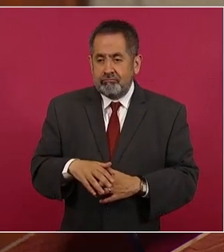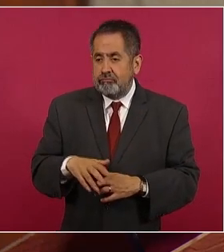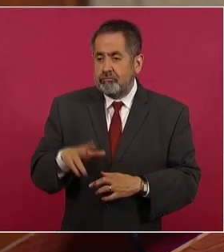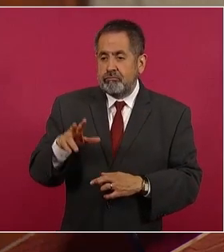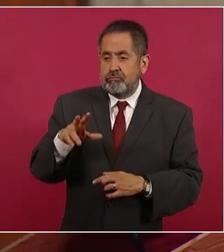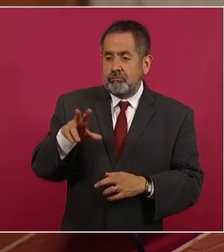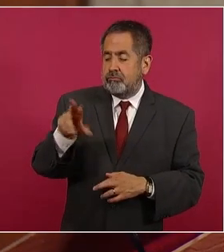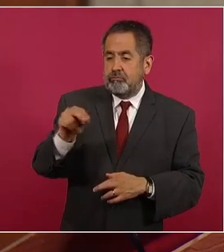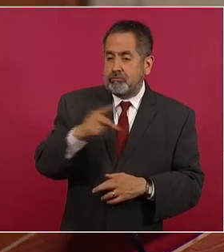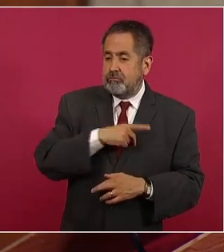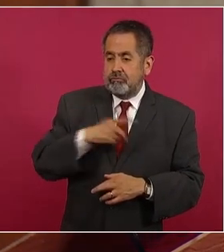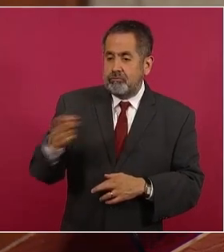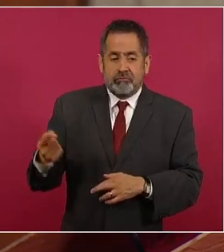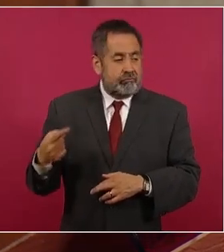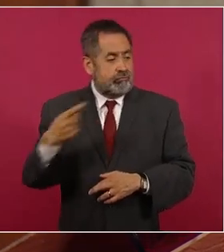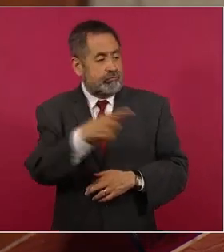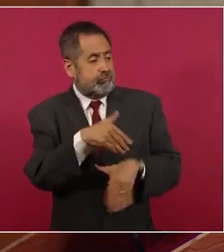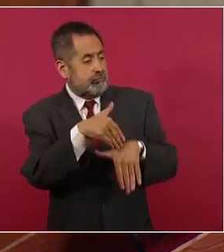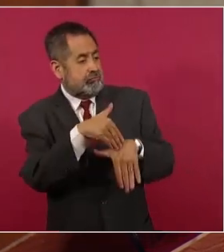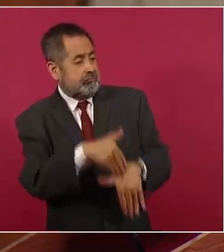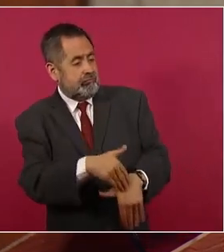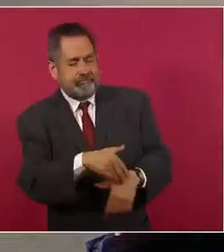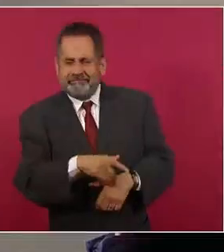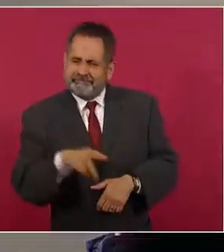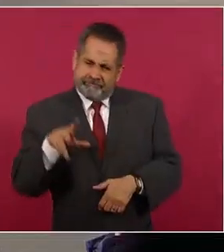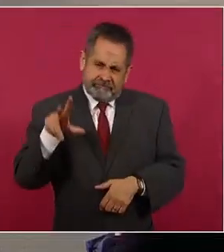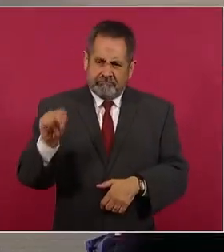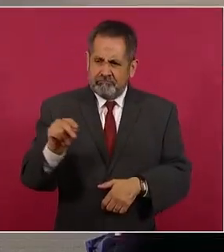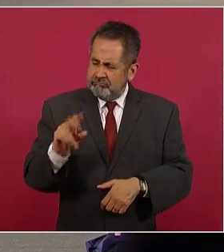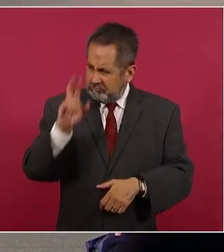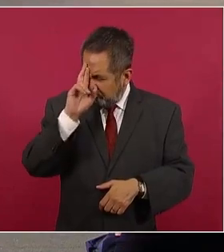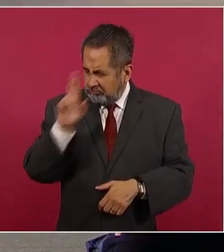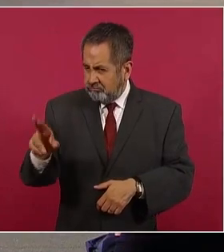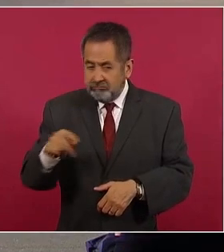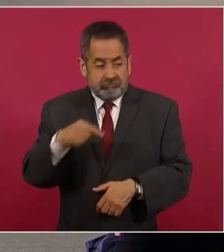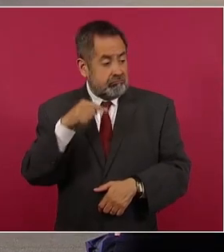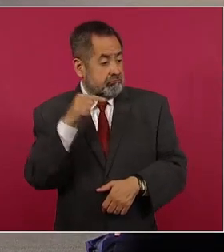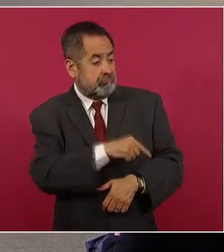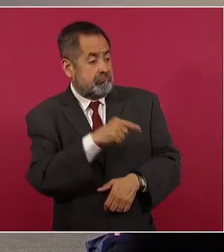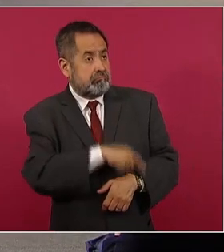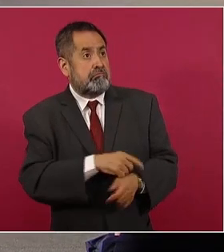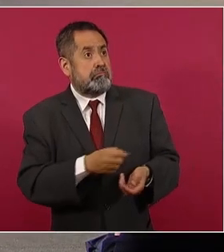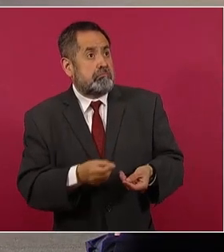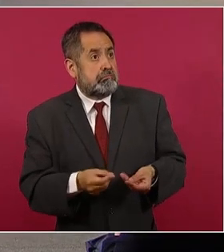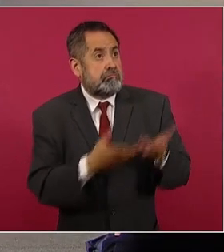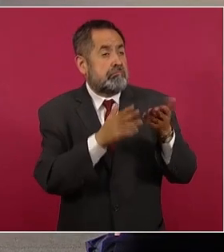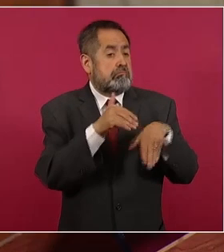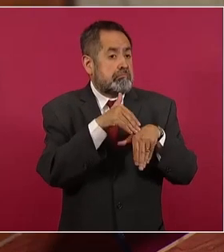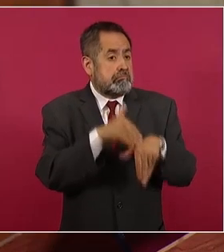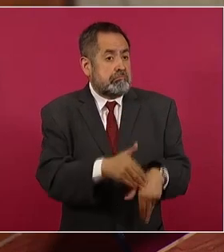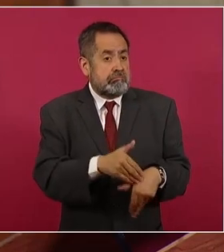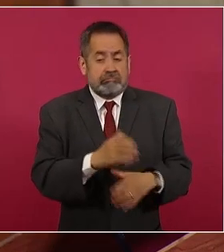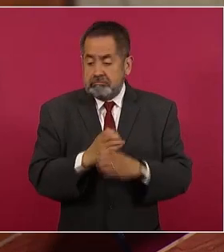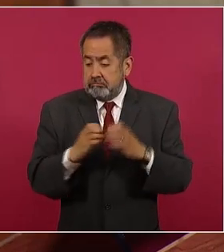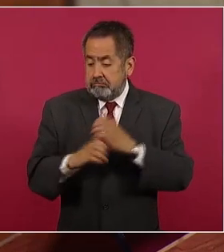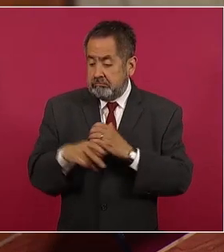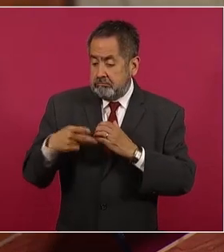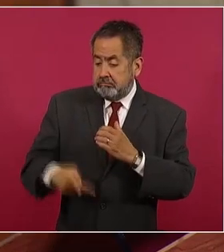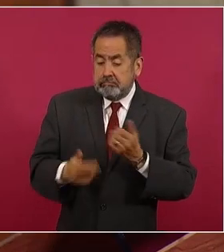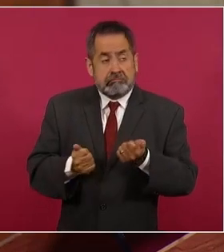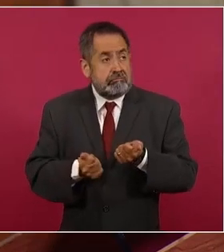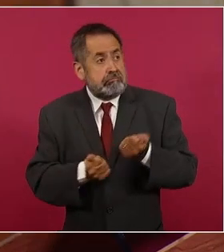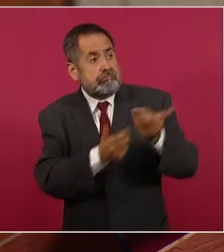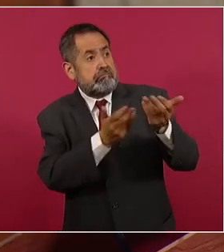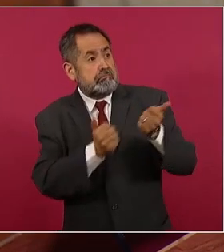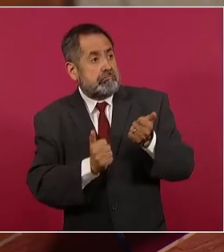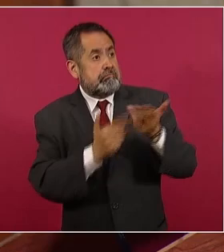futuros gobernantes que pretendan entregar nuestros recursos energéticos a intereses ajenos a